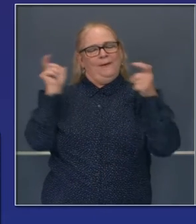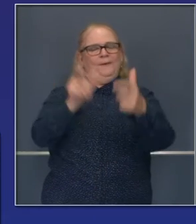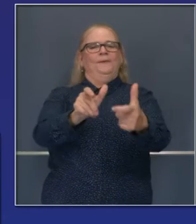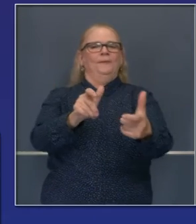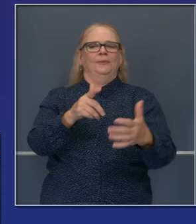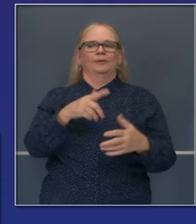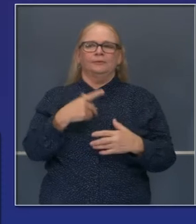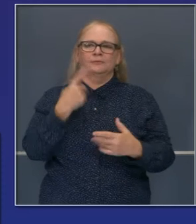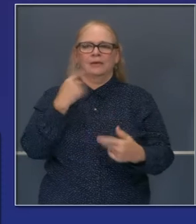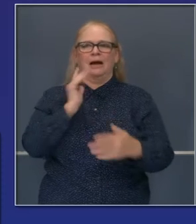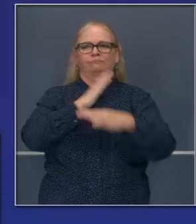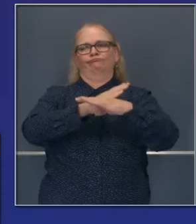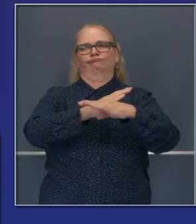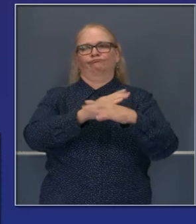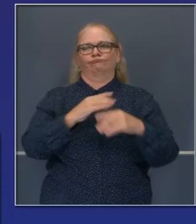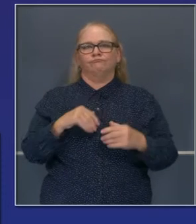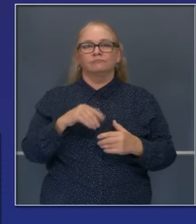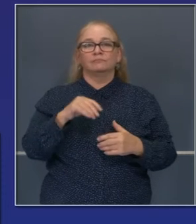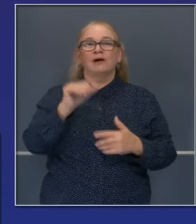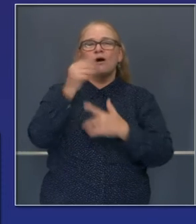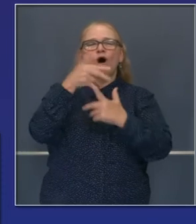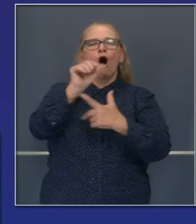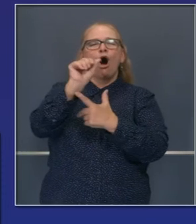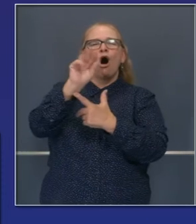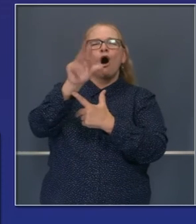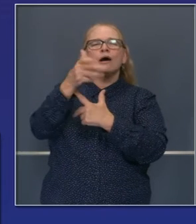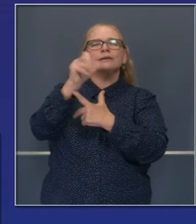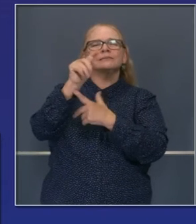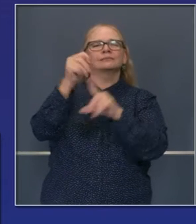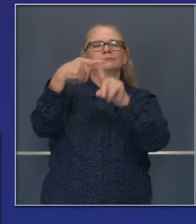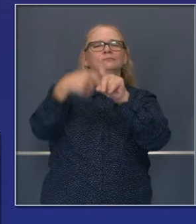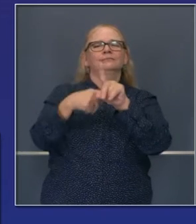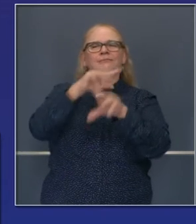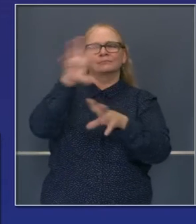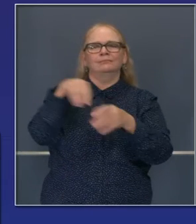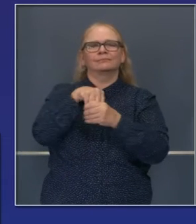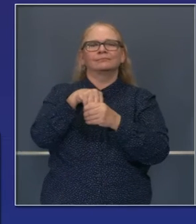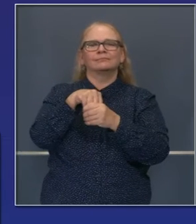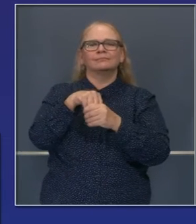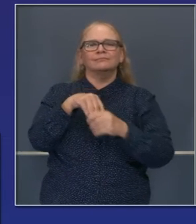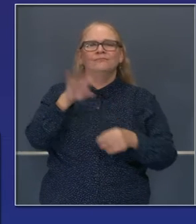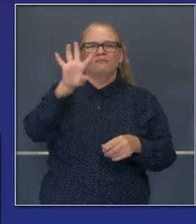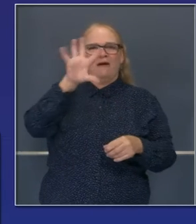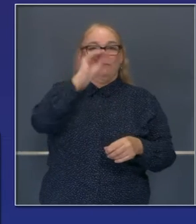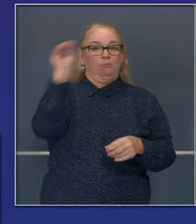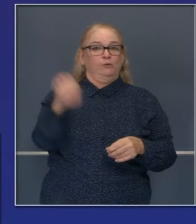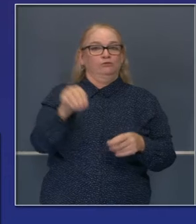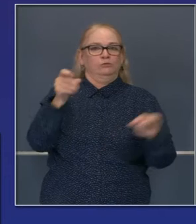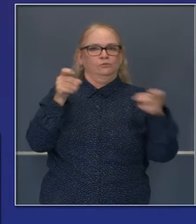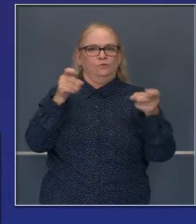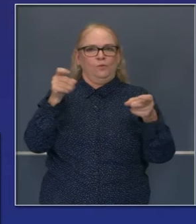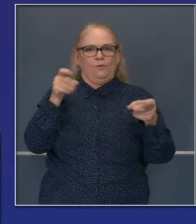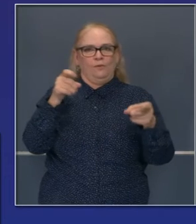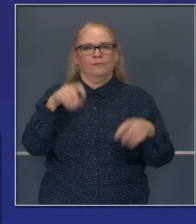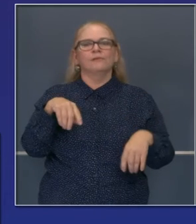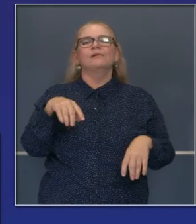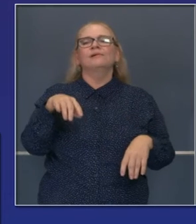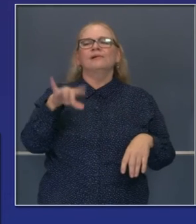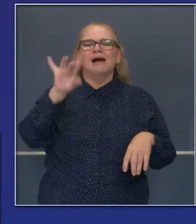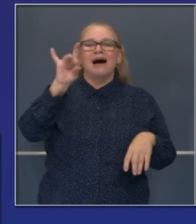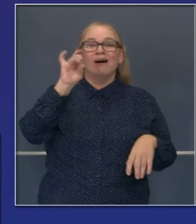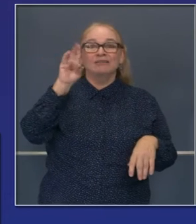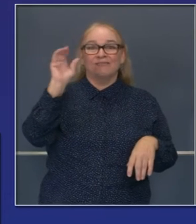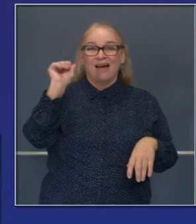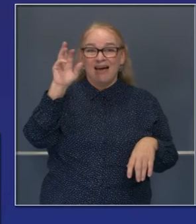En el complejo de August hubo contención de 45% el 28 de septiembre, con 878 mil acres calcinados. Hoy día